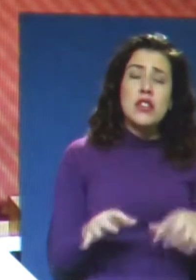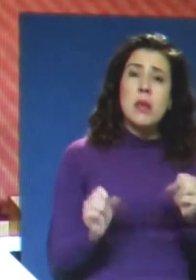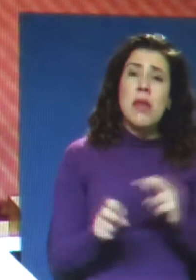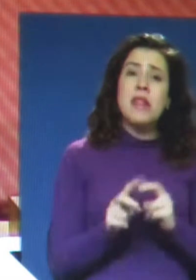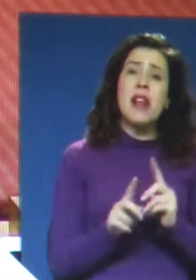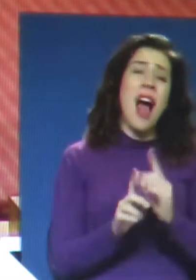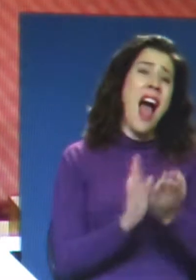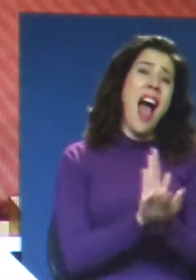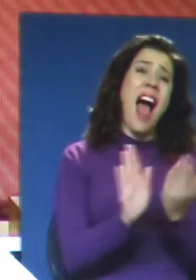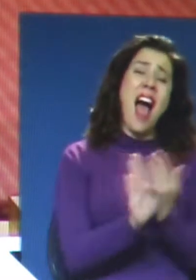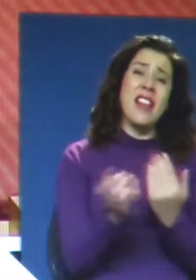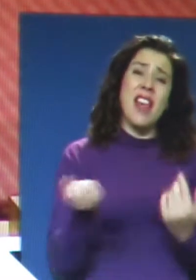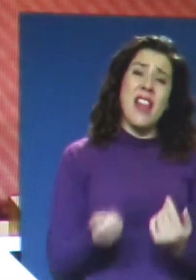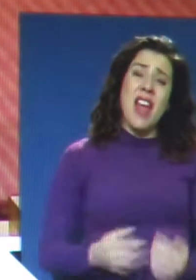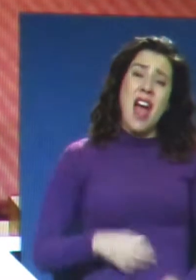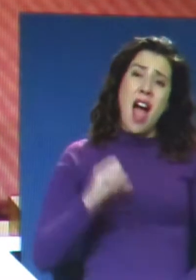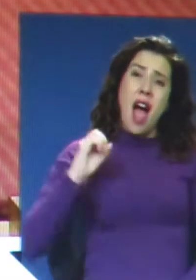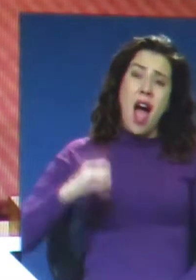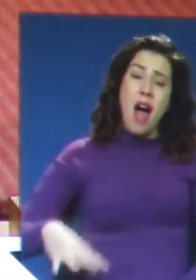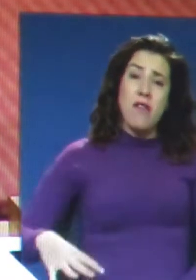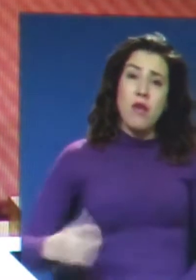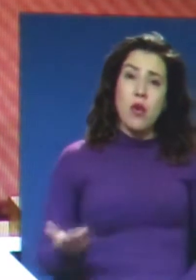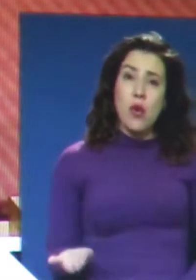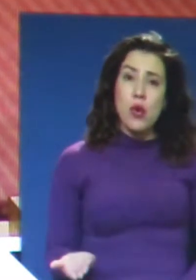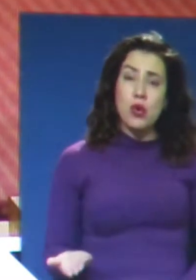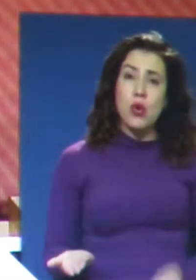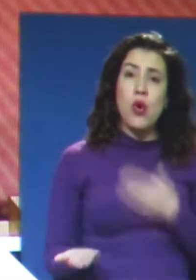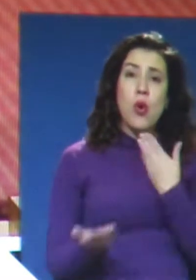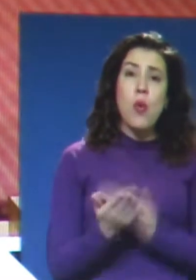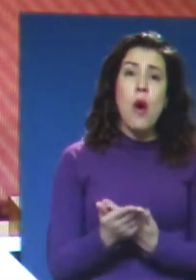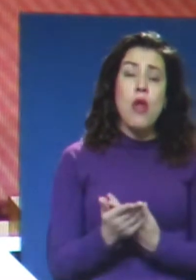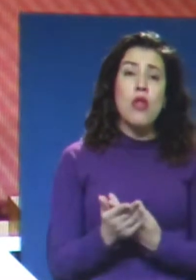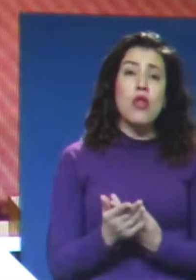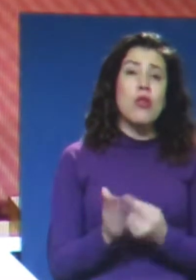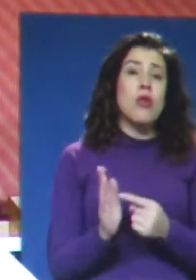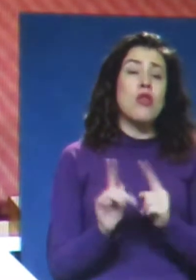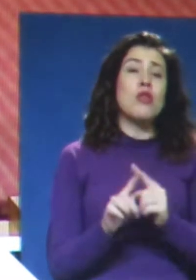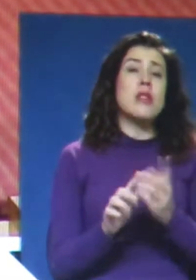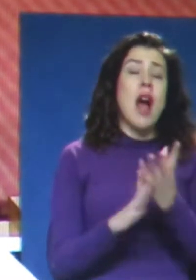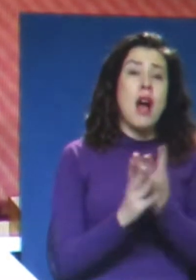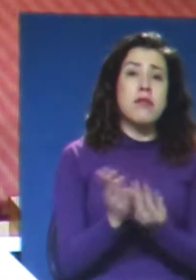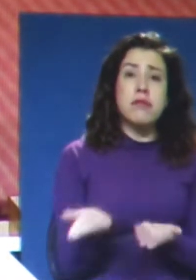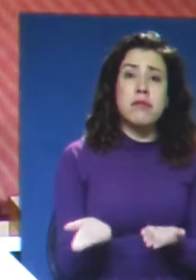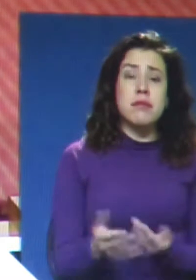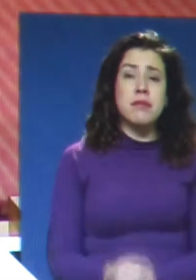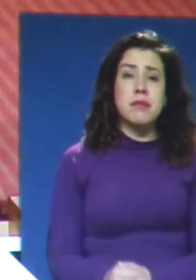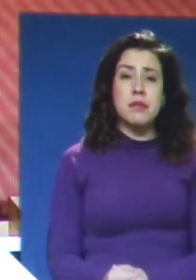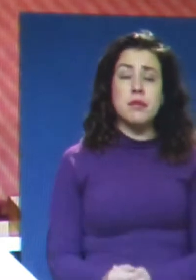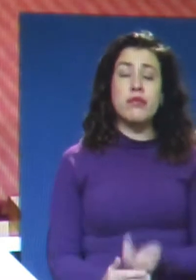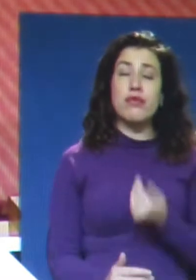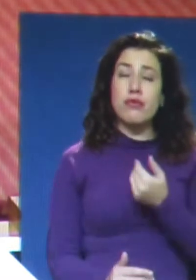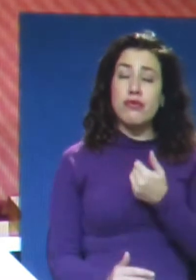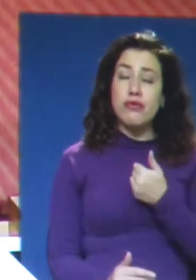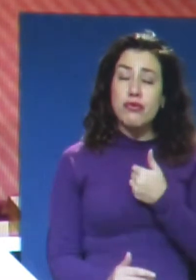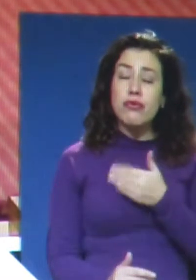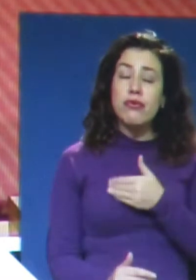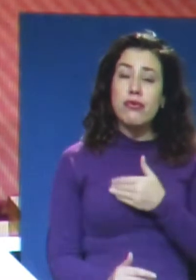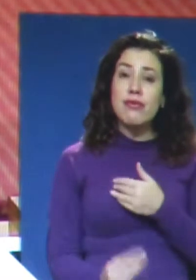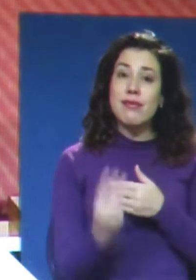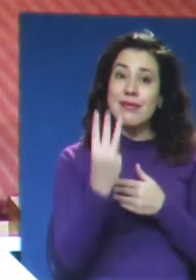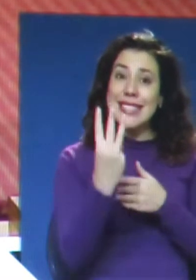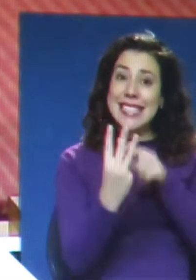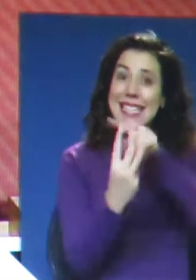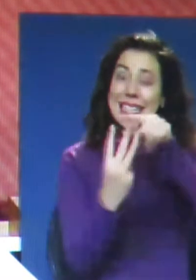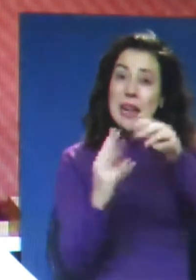al aborto cuando este tampoco está debidamente acotado. Ahora bien, yo lamento que las tres